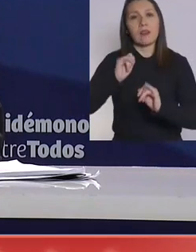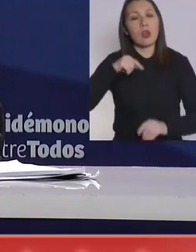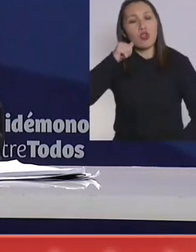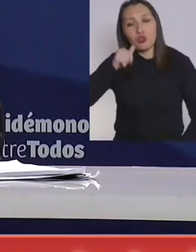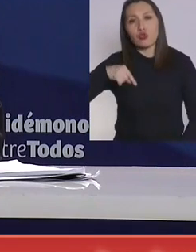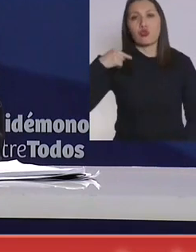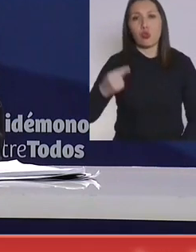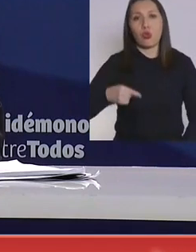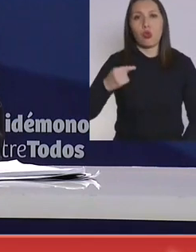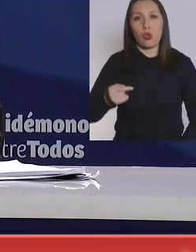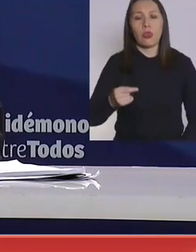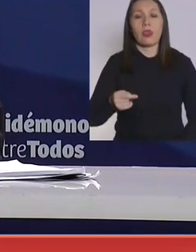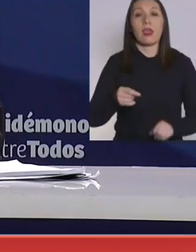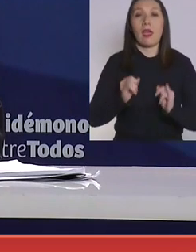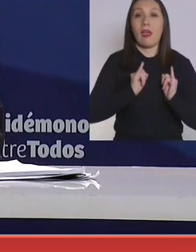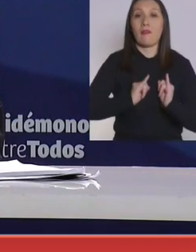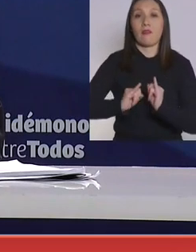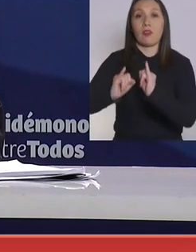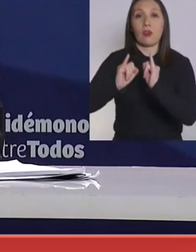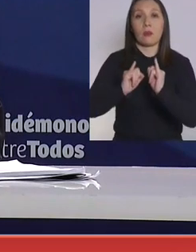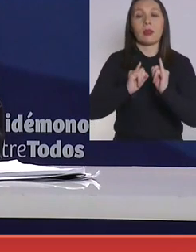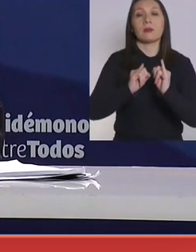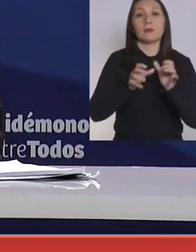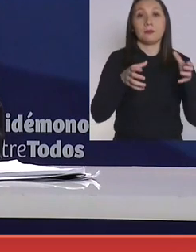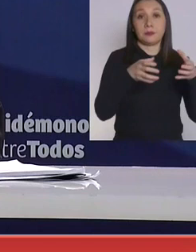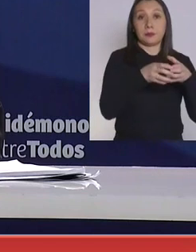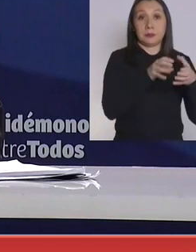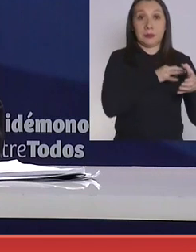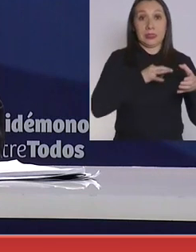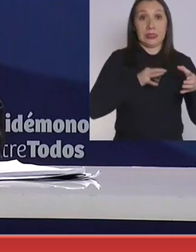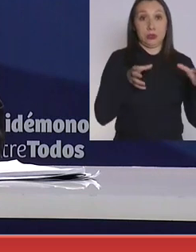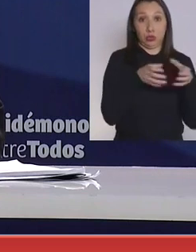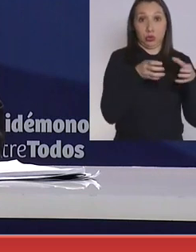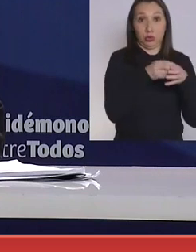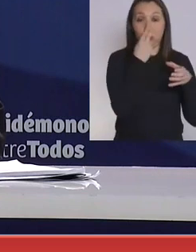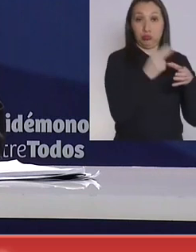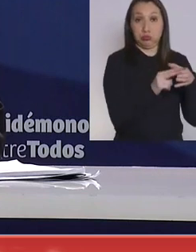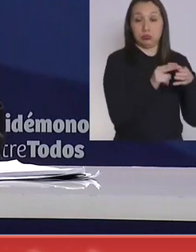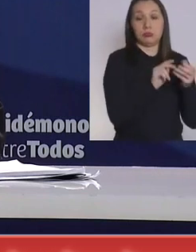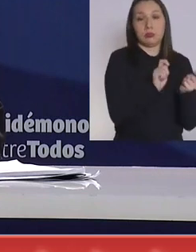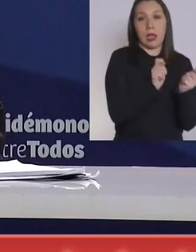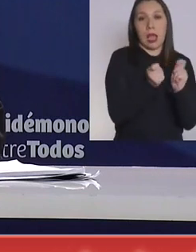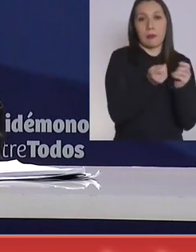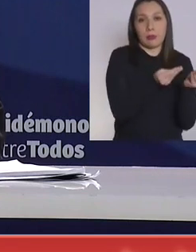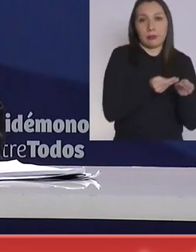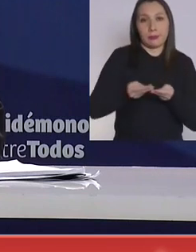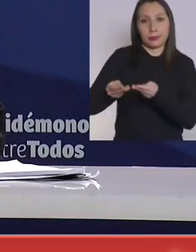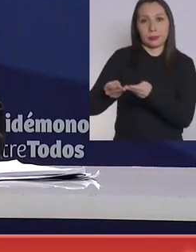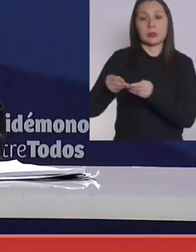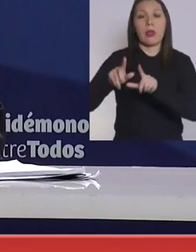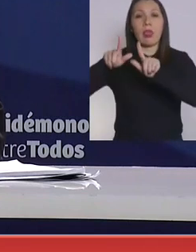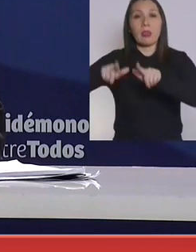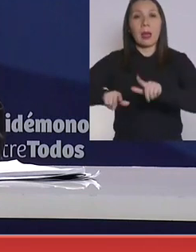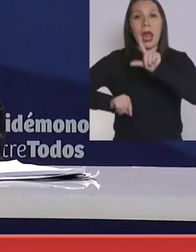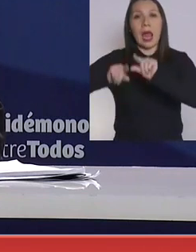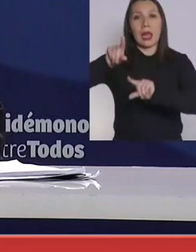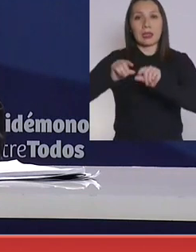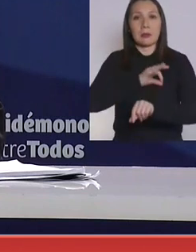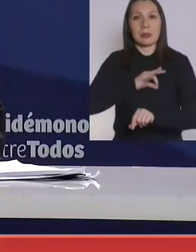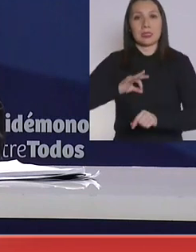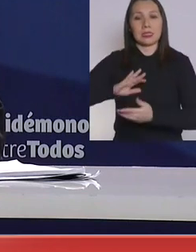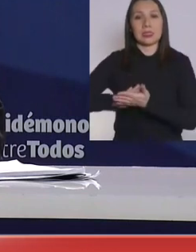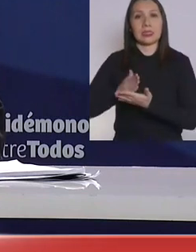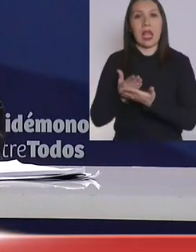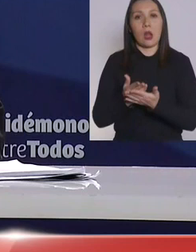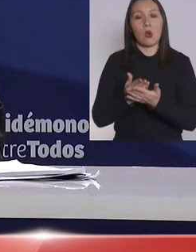diaria y la información fue migrando desde el Gabinete del Ministro hacia el Departamento de Estadísticas del Ministerio de